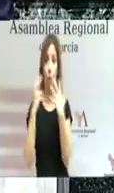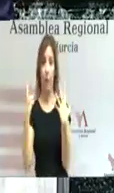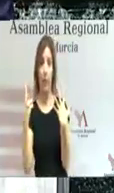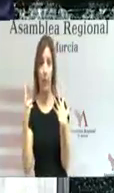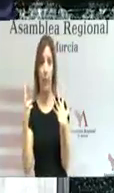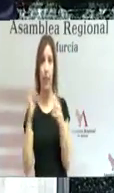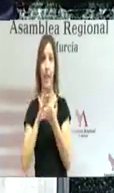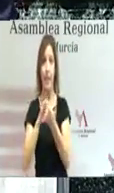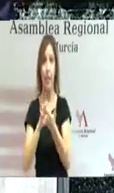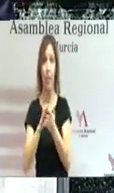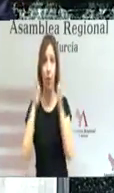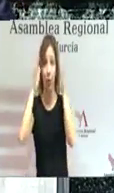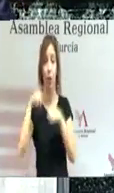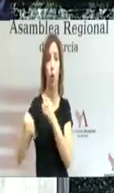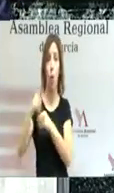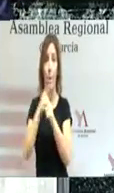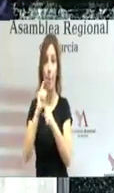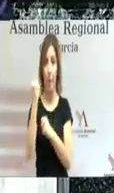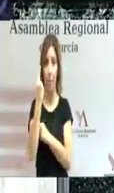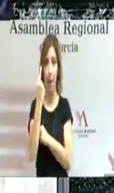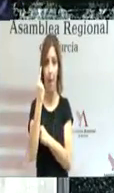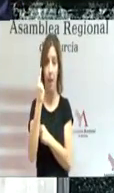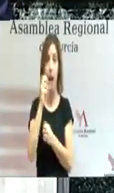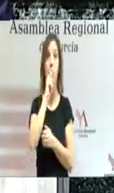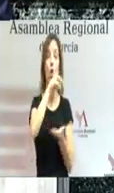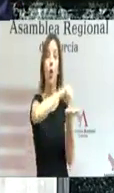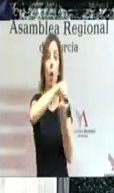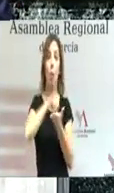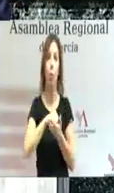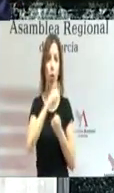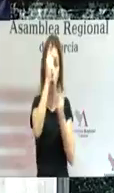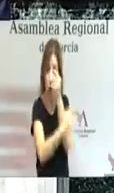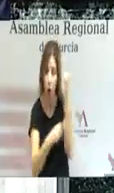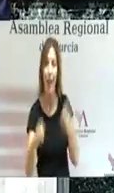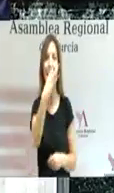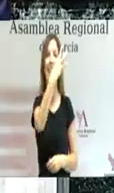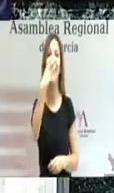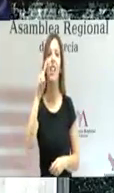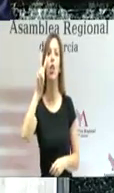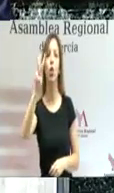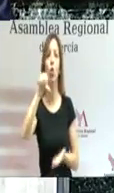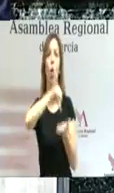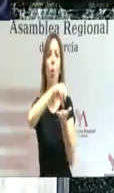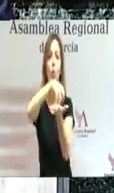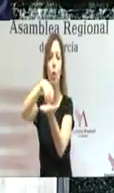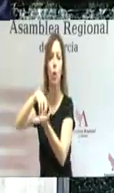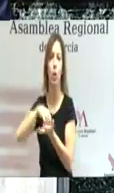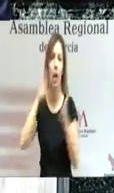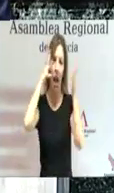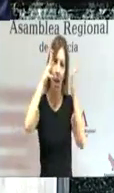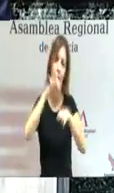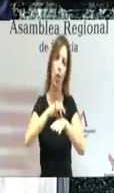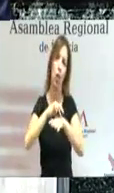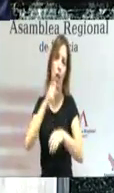primaria y los doce puntos de atención continuada, elevan a trescientos dos los puntos de la red de atención